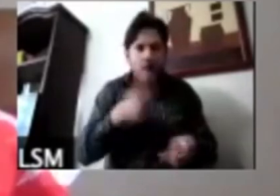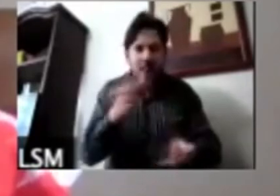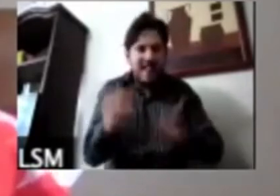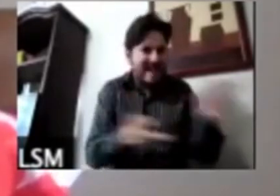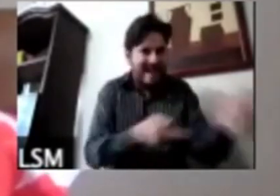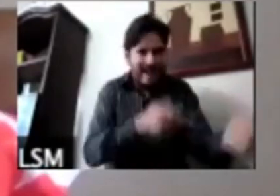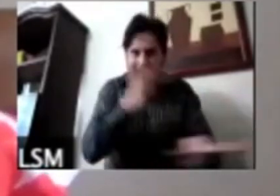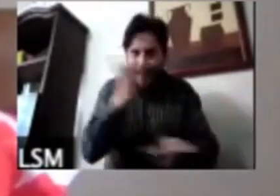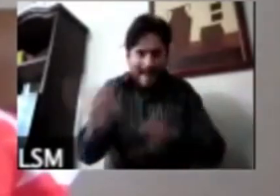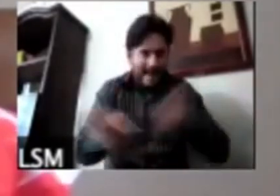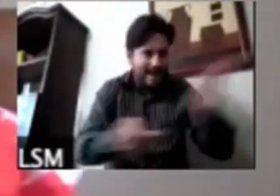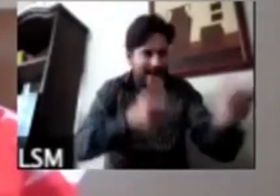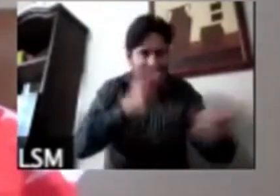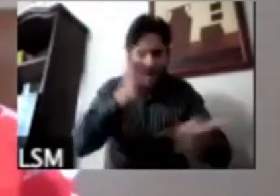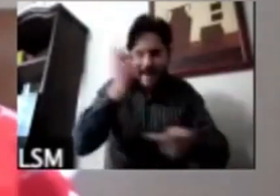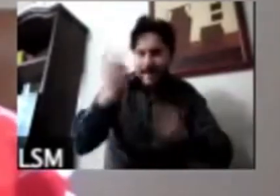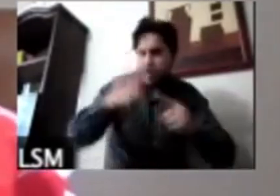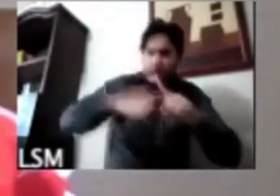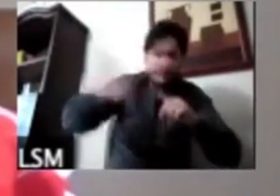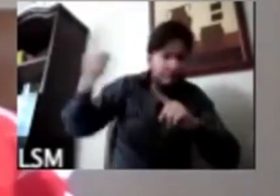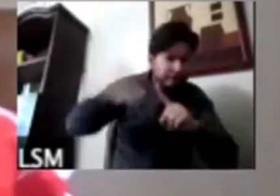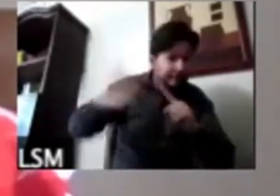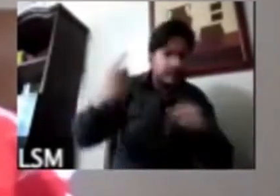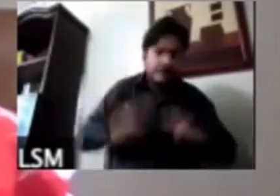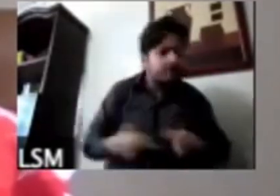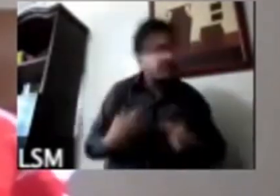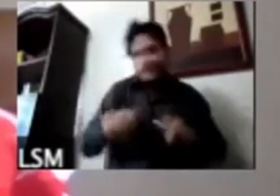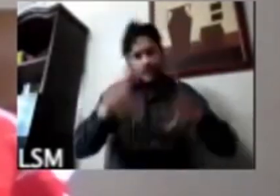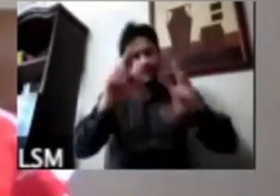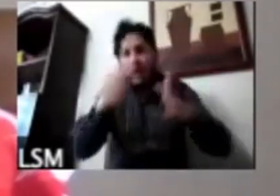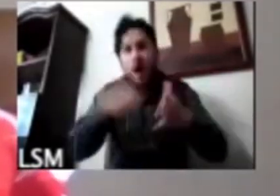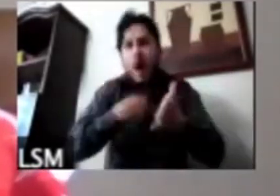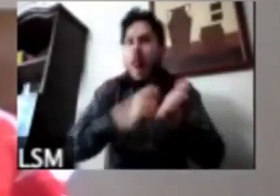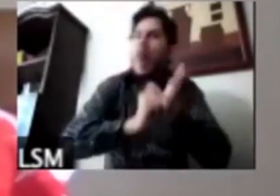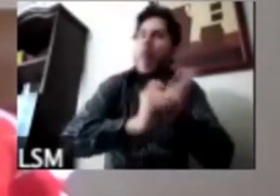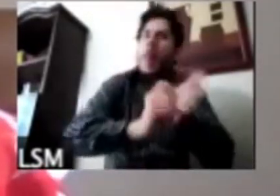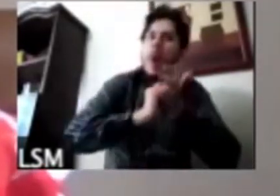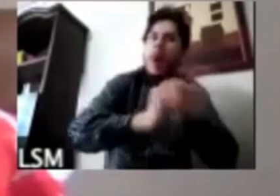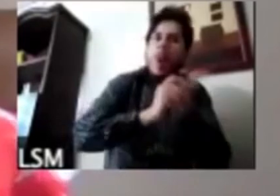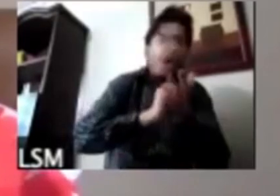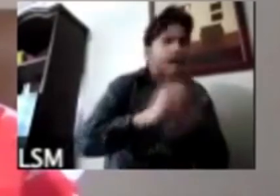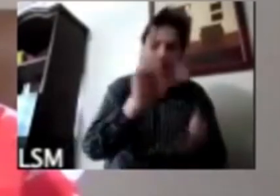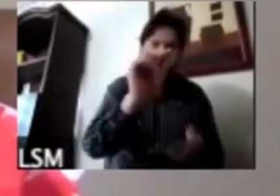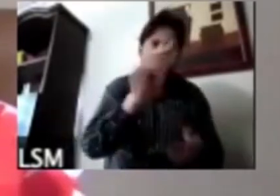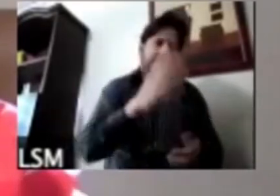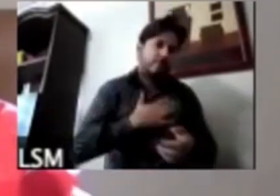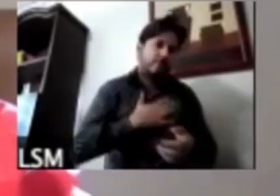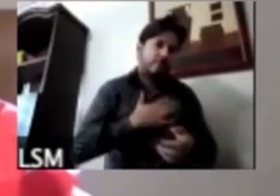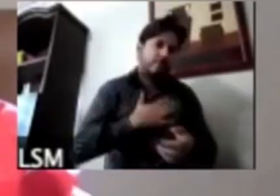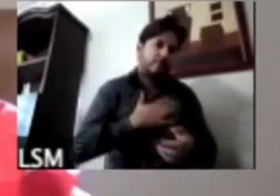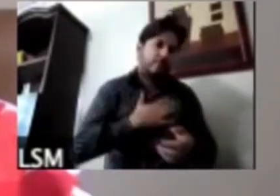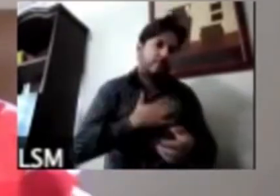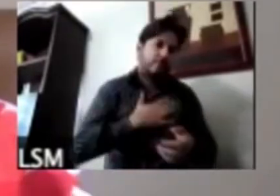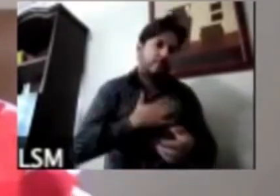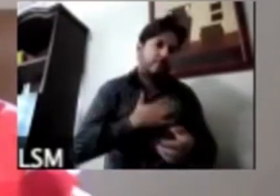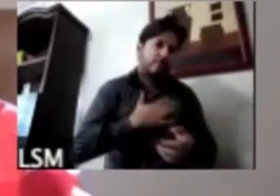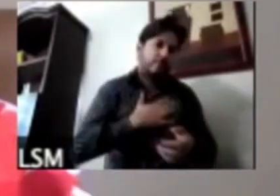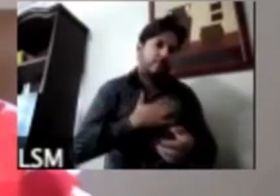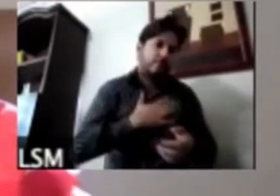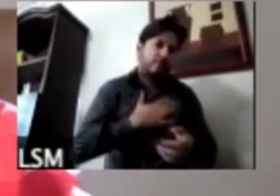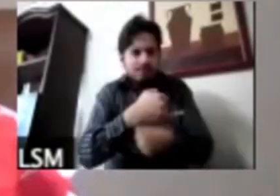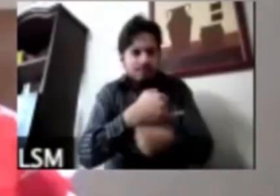encuestólogos en el equidad pero sí nos dedicamos a hacer investigación y vimos aquí una gran